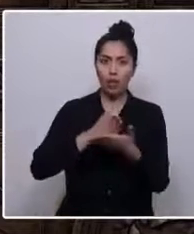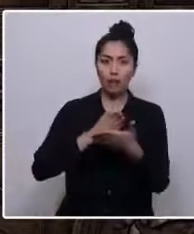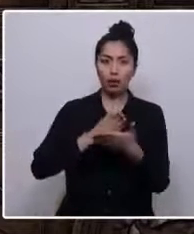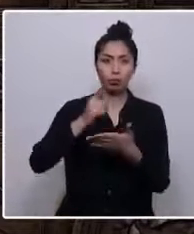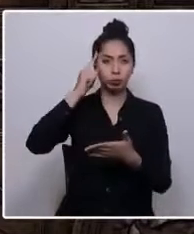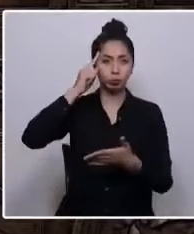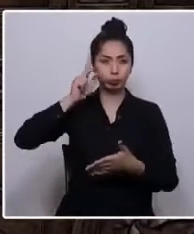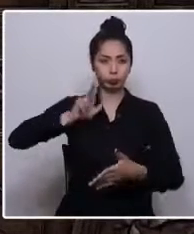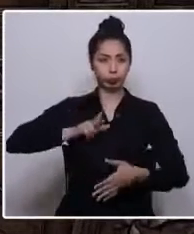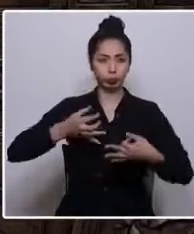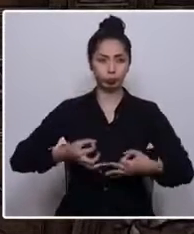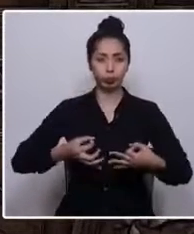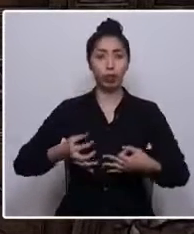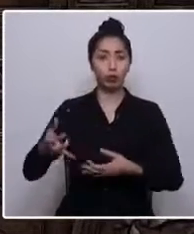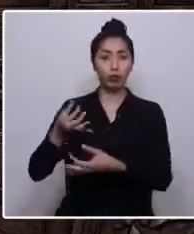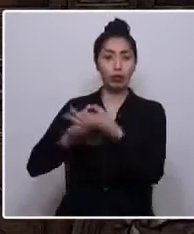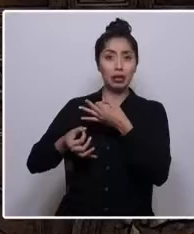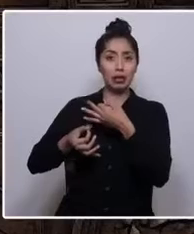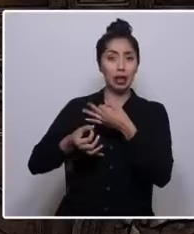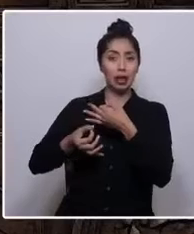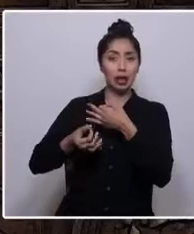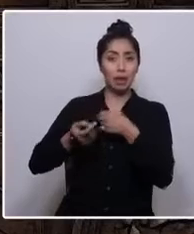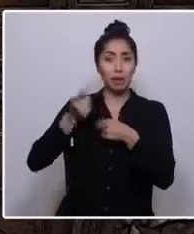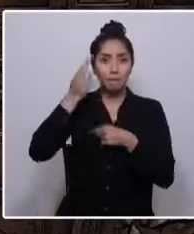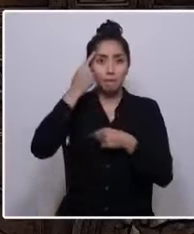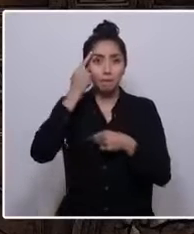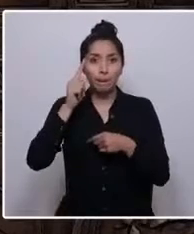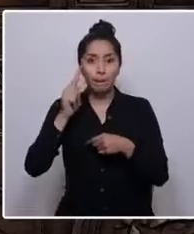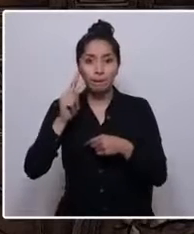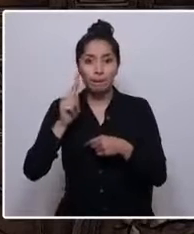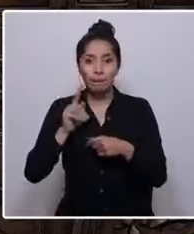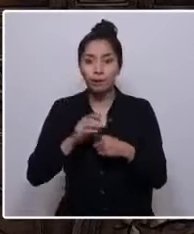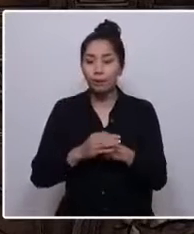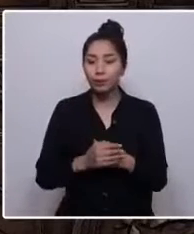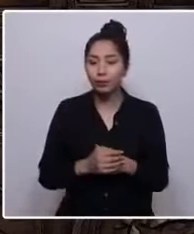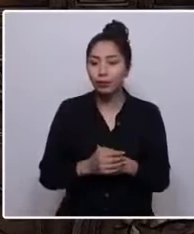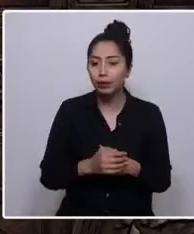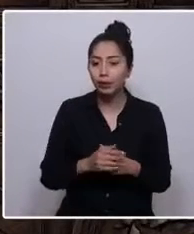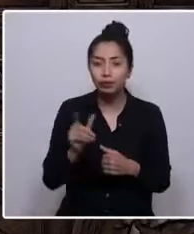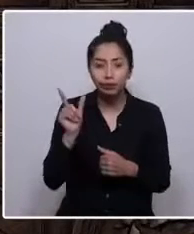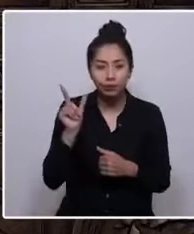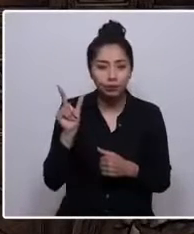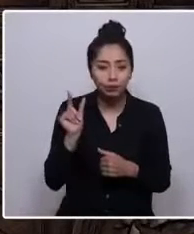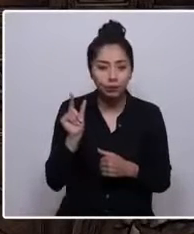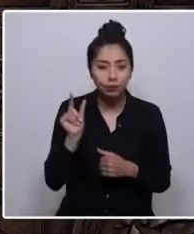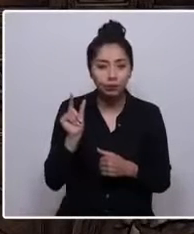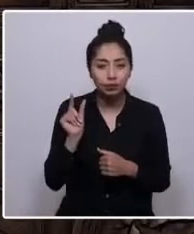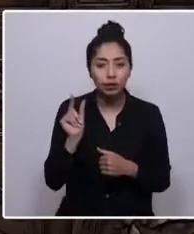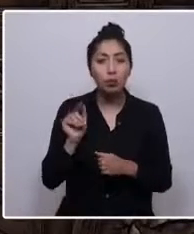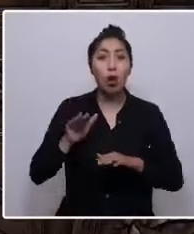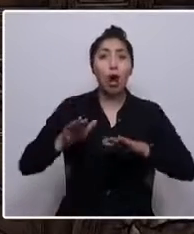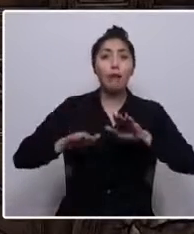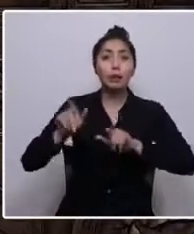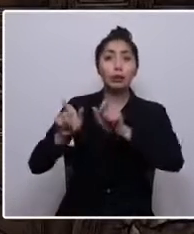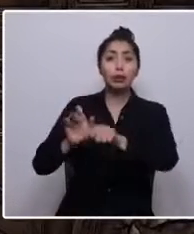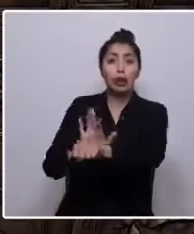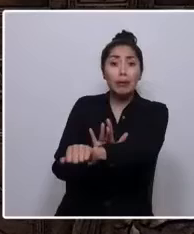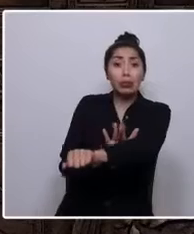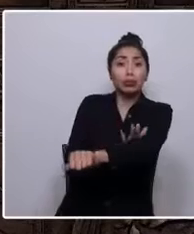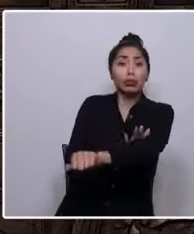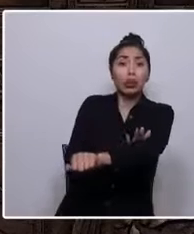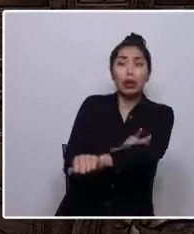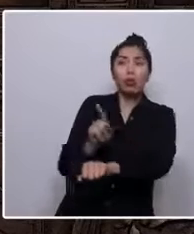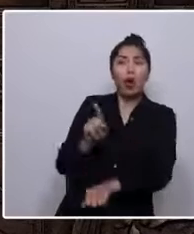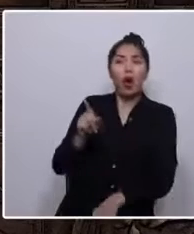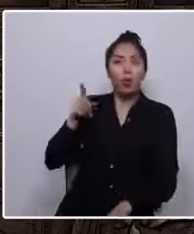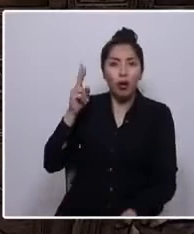y en ocasiones se presenta como general y abstracta. No estoy de acuerdo. Creo que